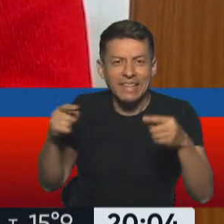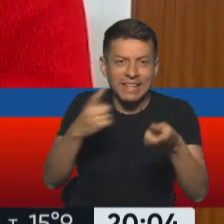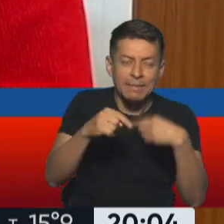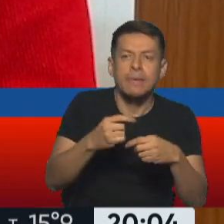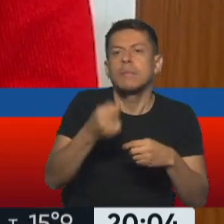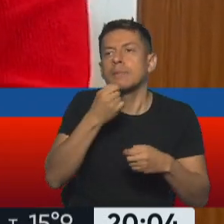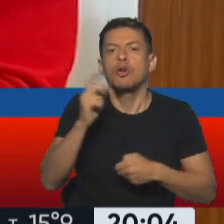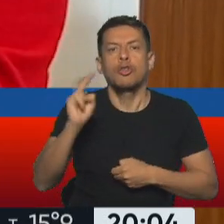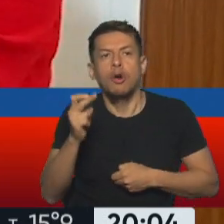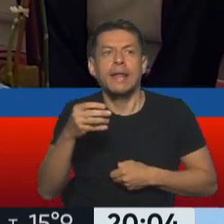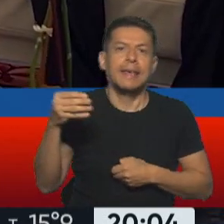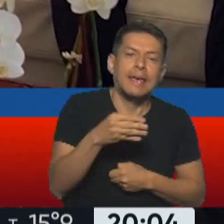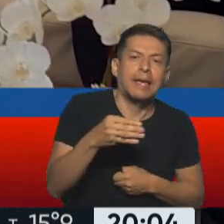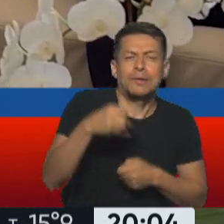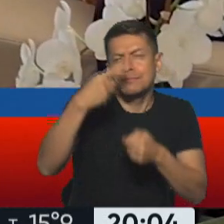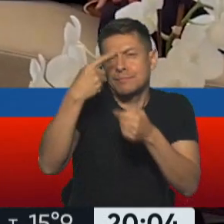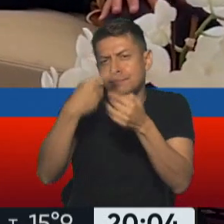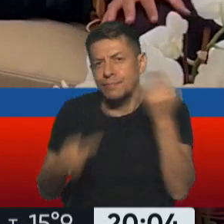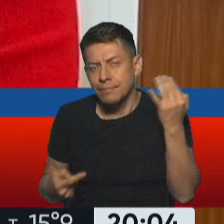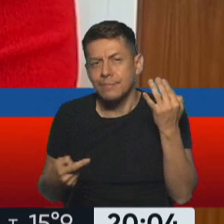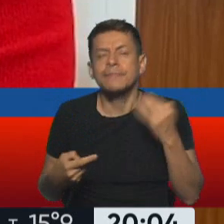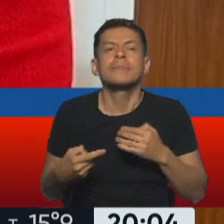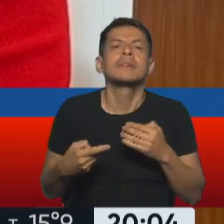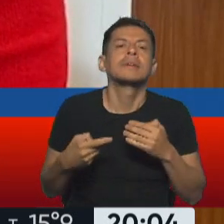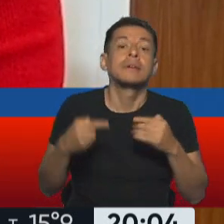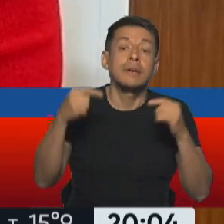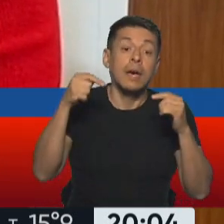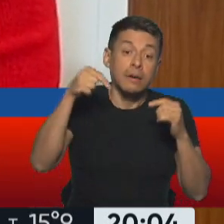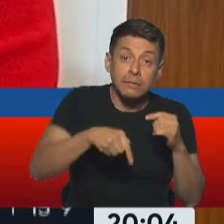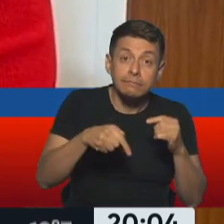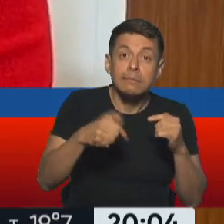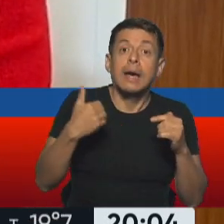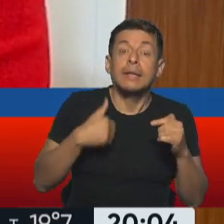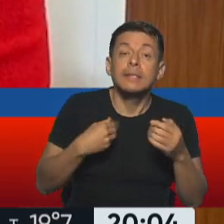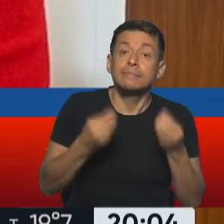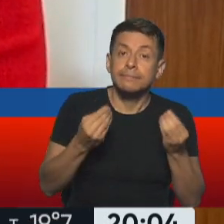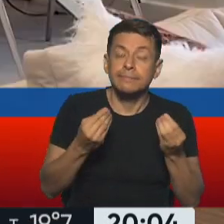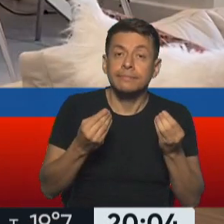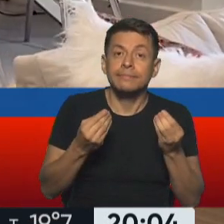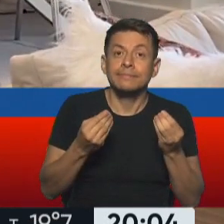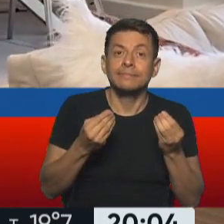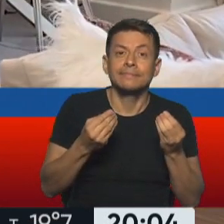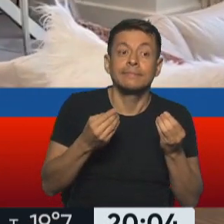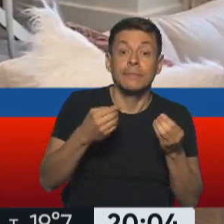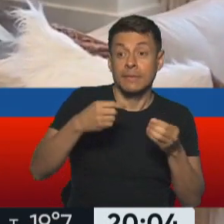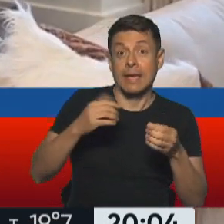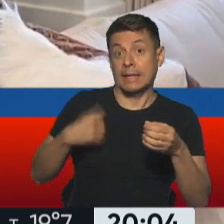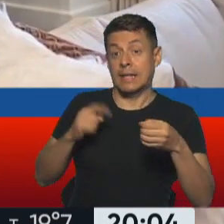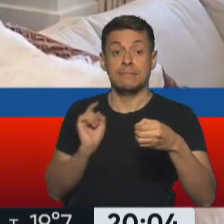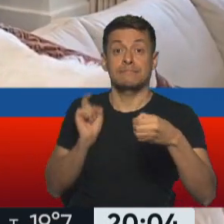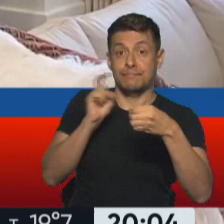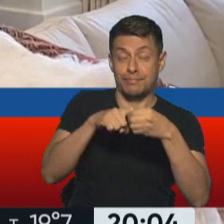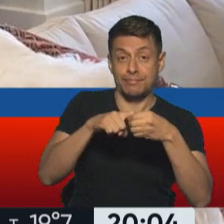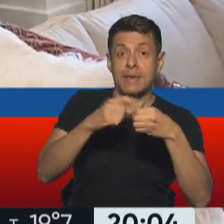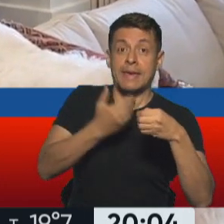dólar, el euro, el yen, la libra esterlina. Bueno, en nuestro caso, por la proporción que tenemos dentro del fondo, por la